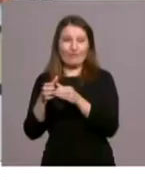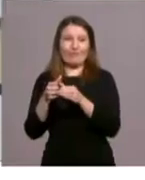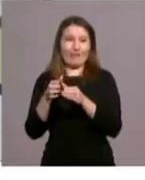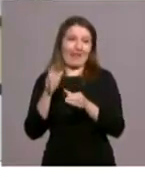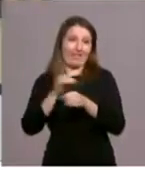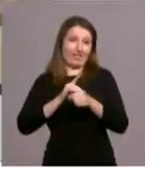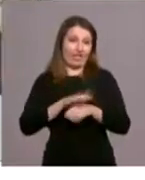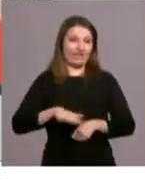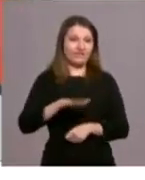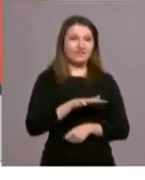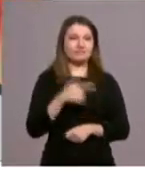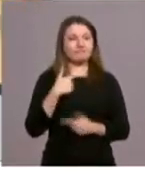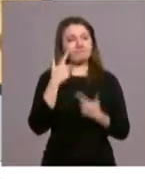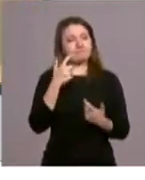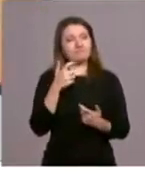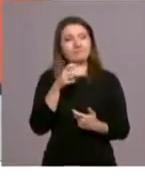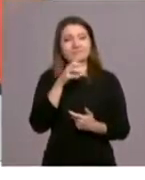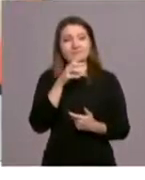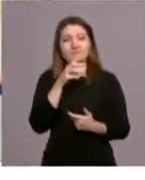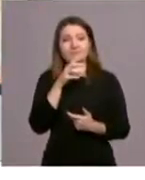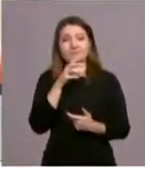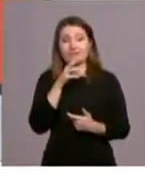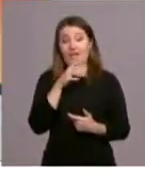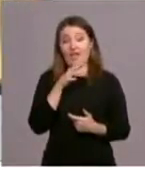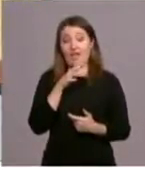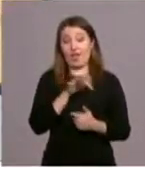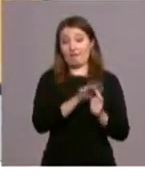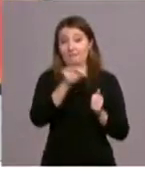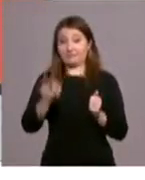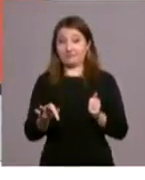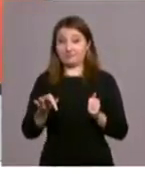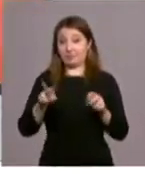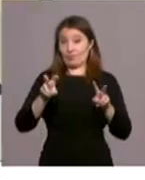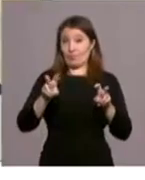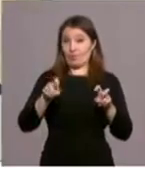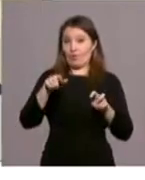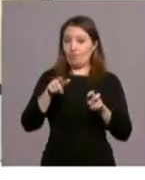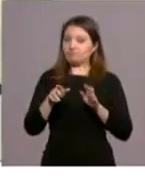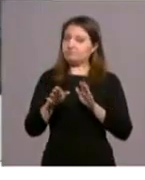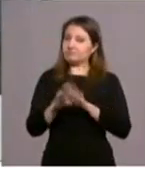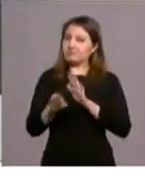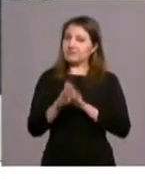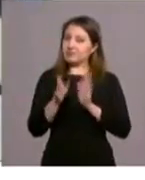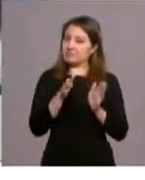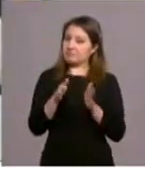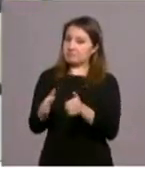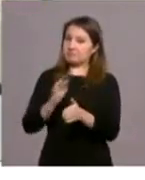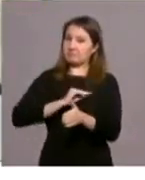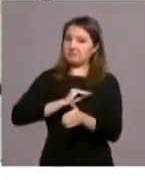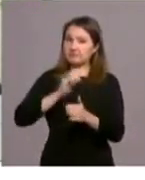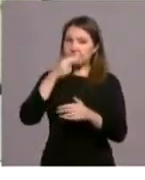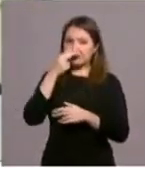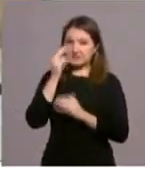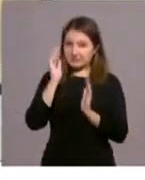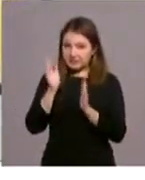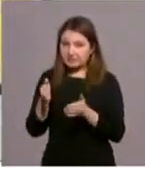diócesis. Y veo que el arzobispo don Carlos Osoro sigue en esa línea y que pone mucho interés. Estos días